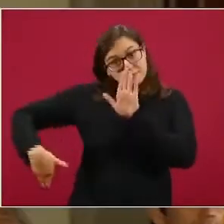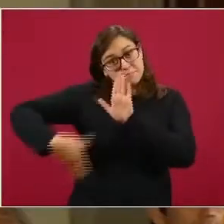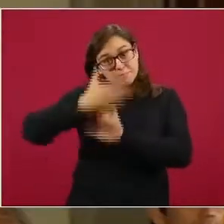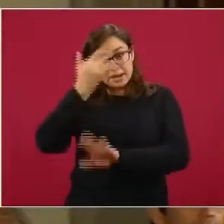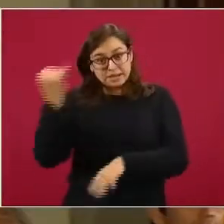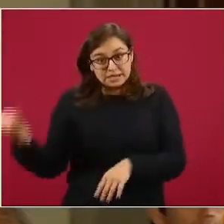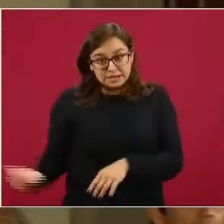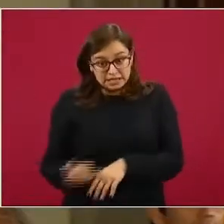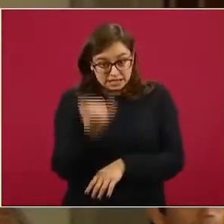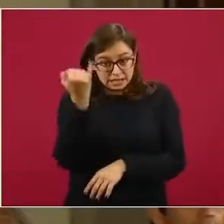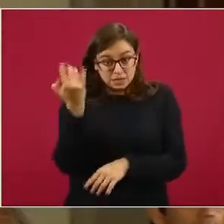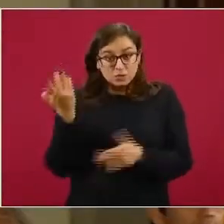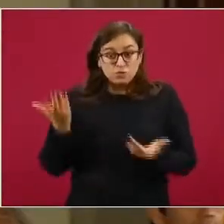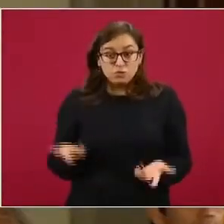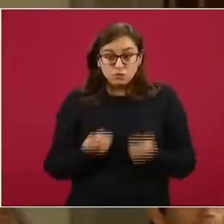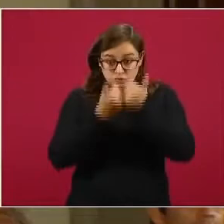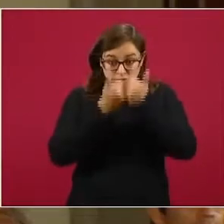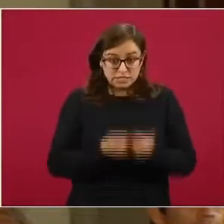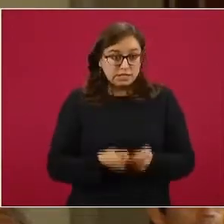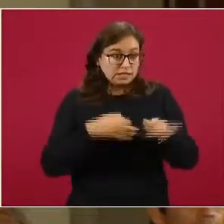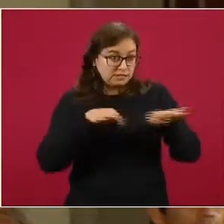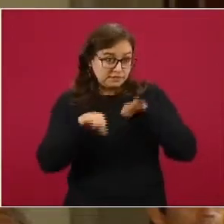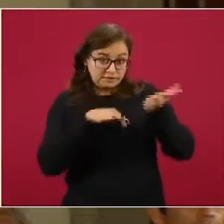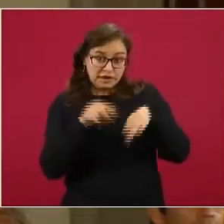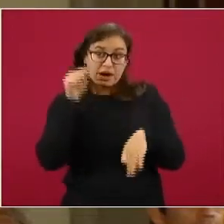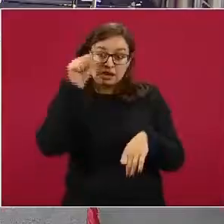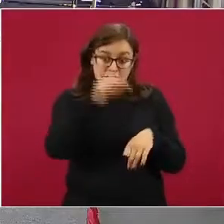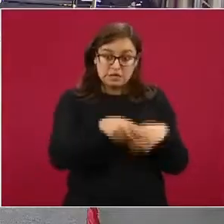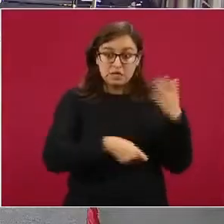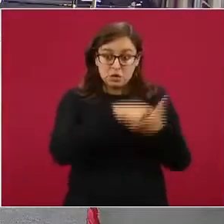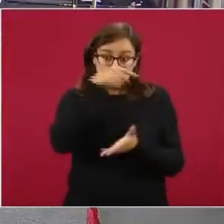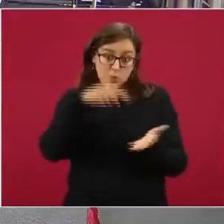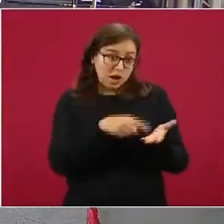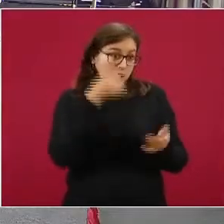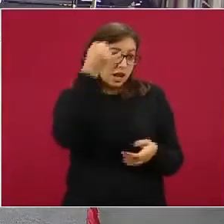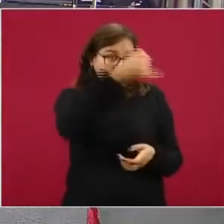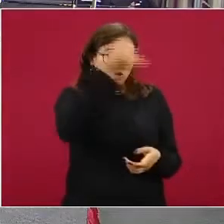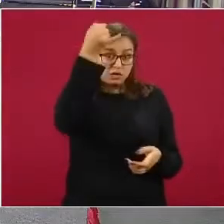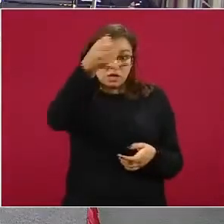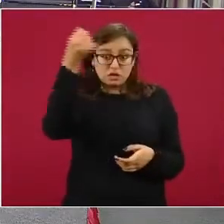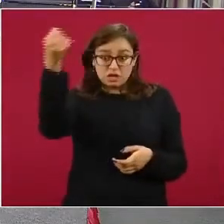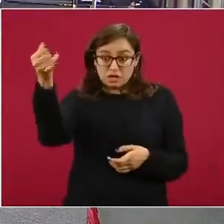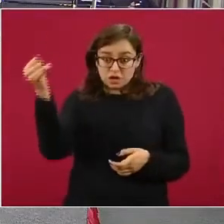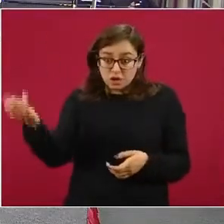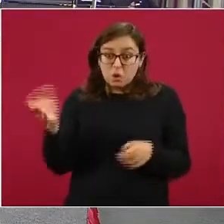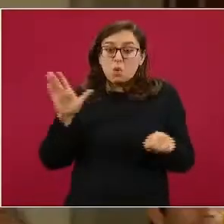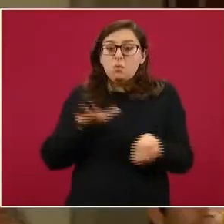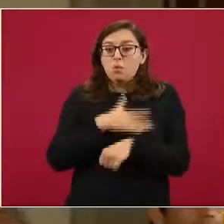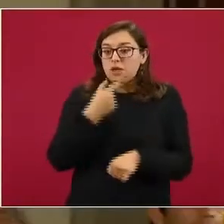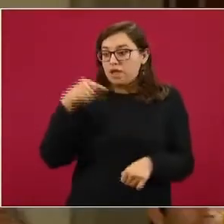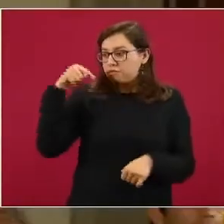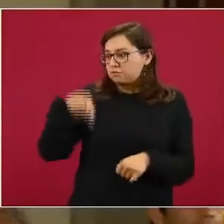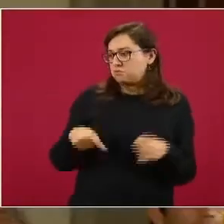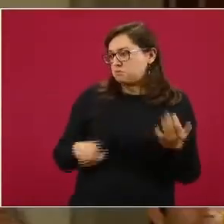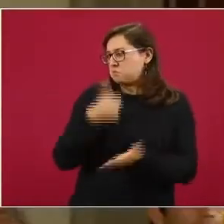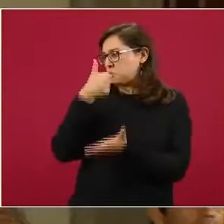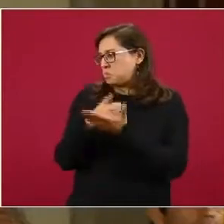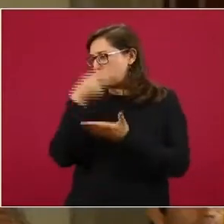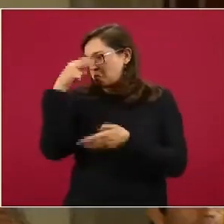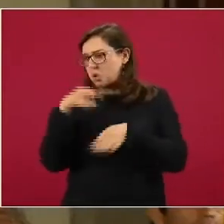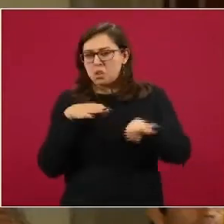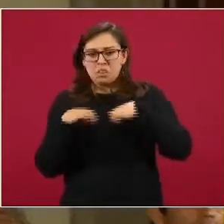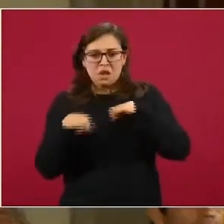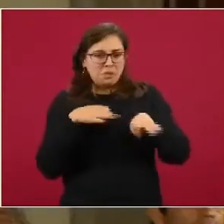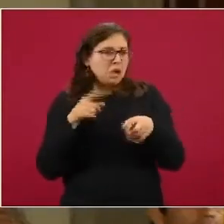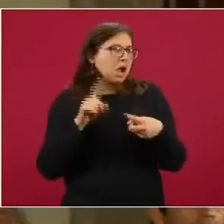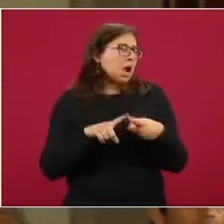al Sistema Nacional de Salud para que vayan a este tipo de lugares? Ya que, bueno, es muy atractivo quizás trabajar aquí en la Ciudad de México, probablemente